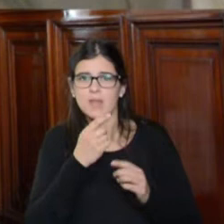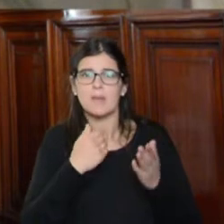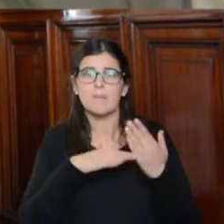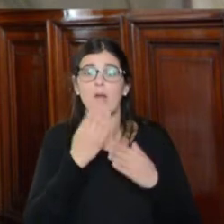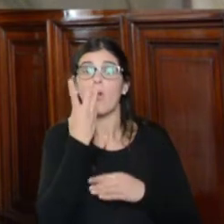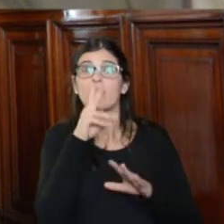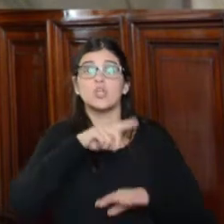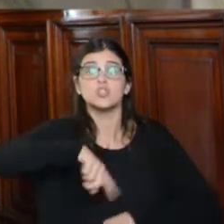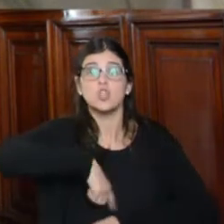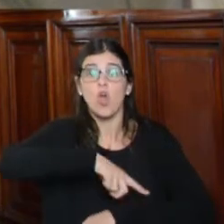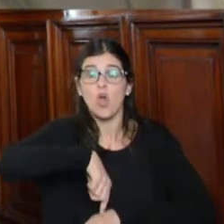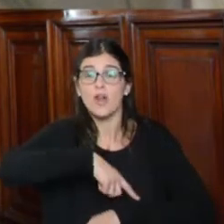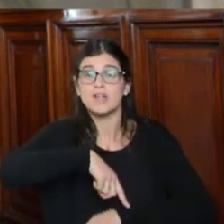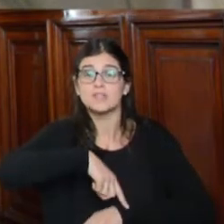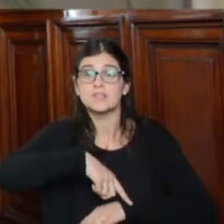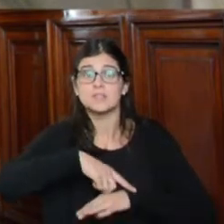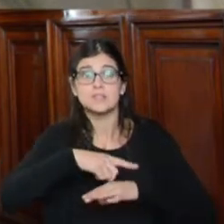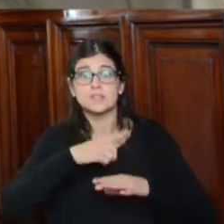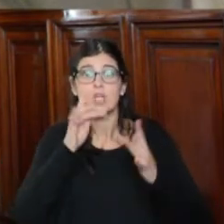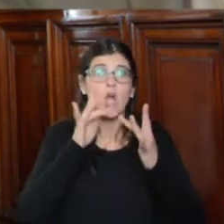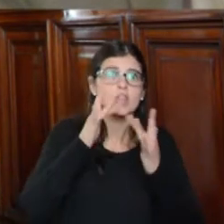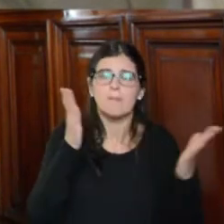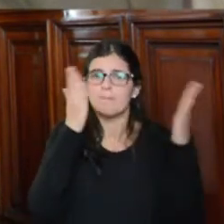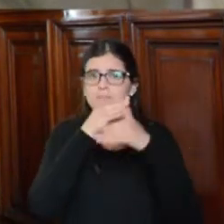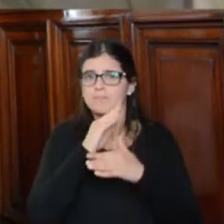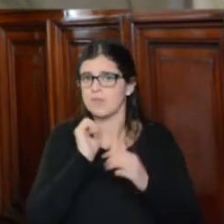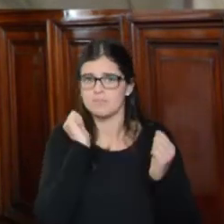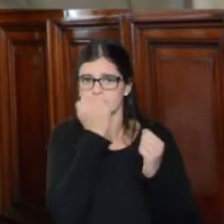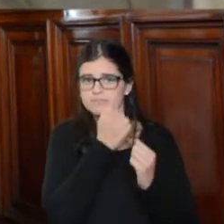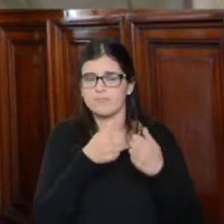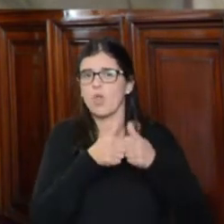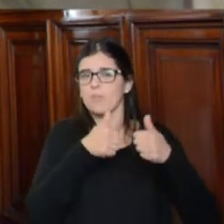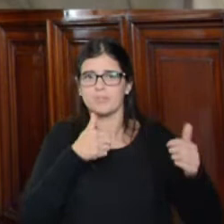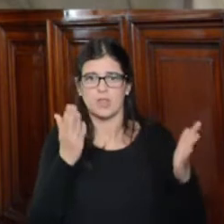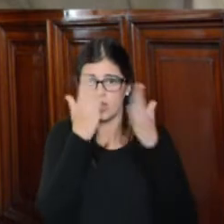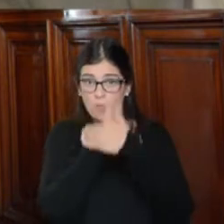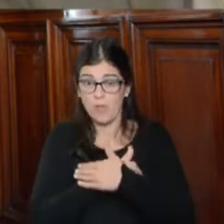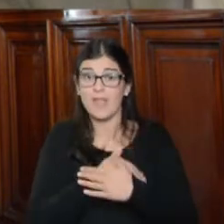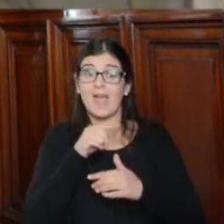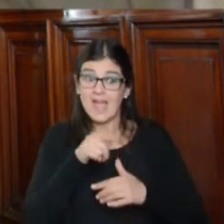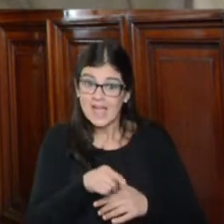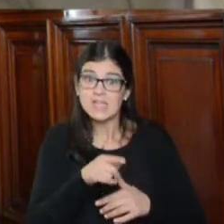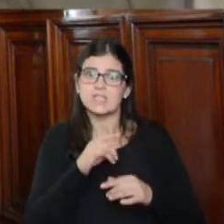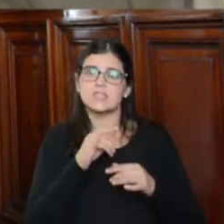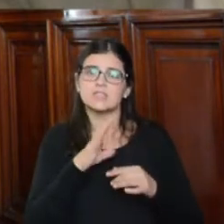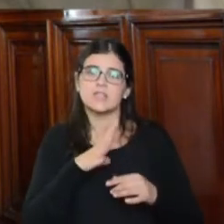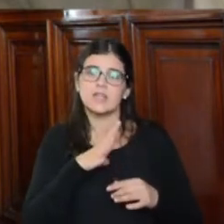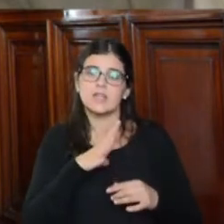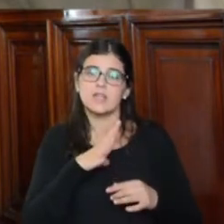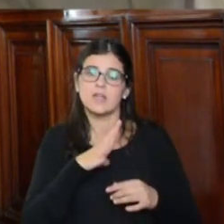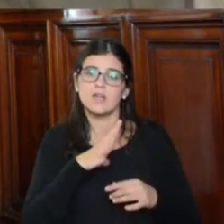48 horas incomunicados. Y ese es parte del libre ejercicio